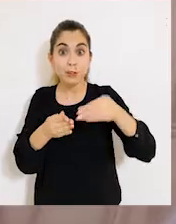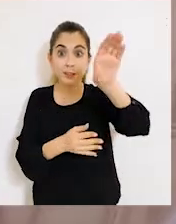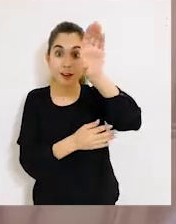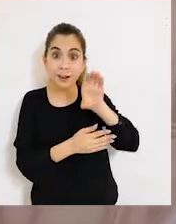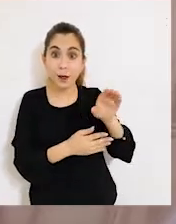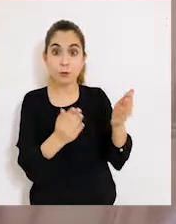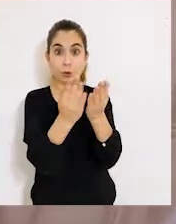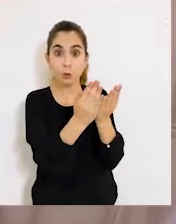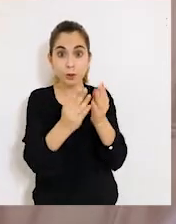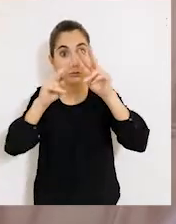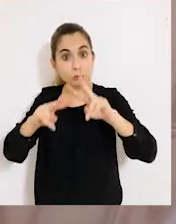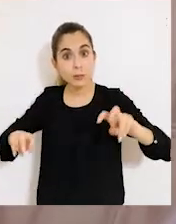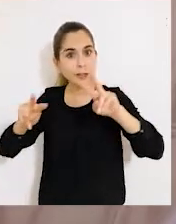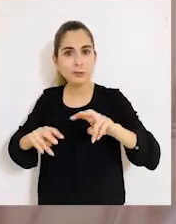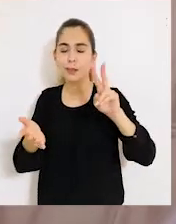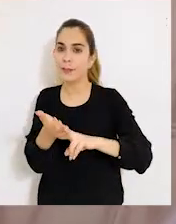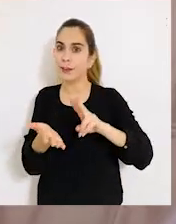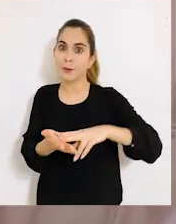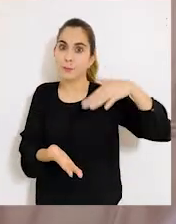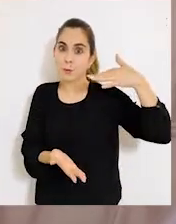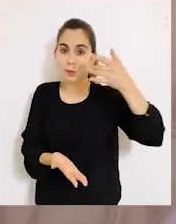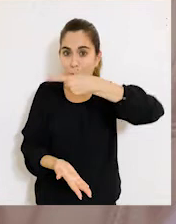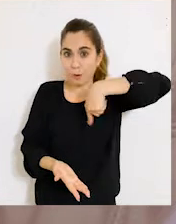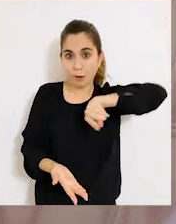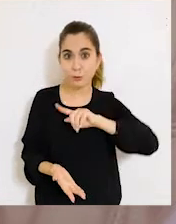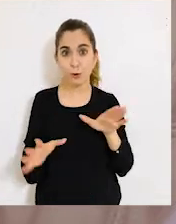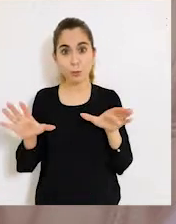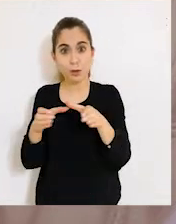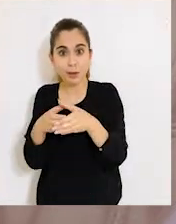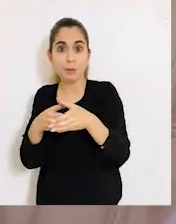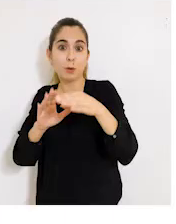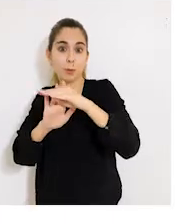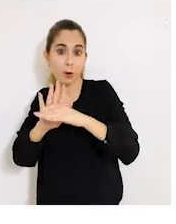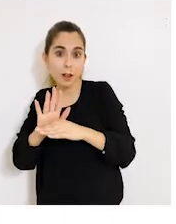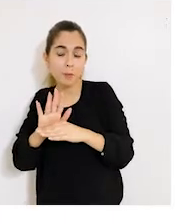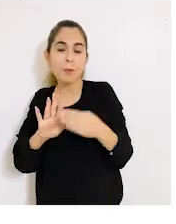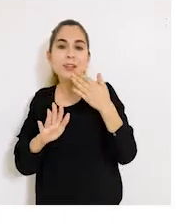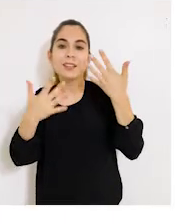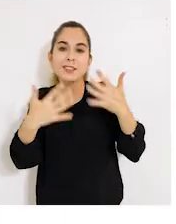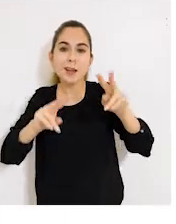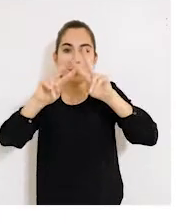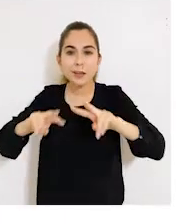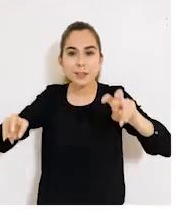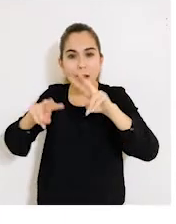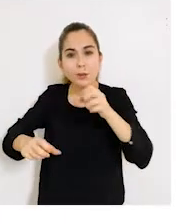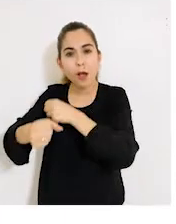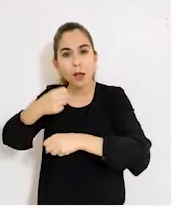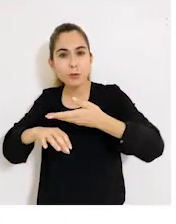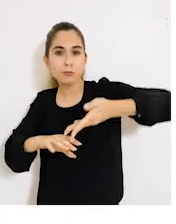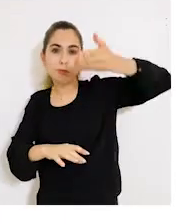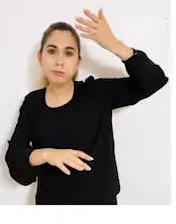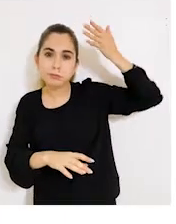curso de los alumnos con la investigación es tremendamente relevante para nosotros como programa, porque ya las investigaciones que se han hecho en los años